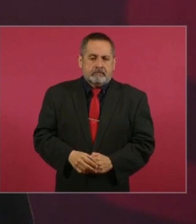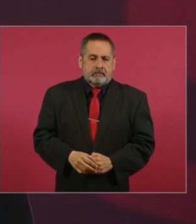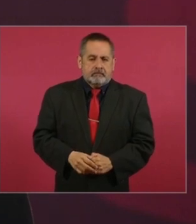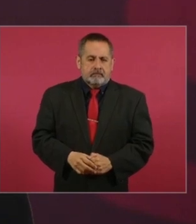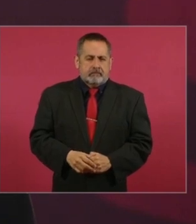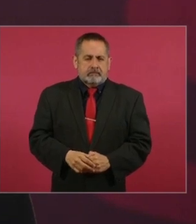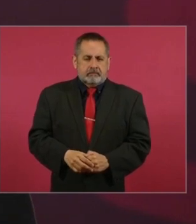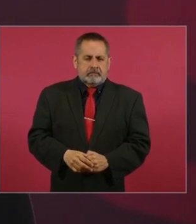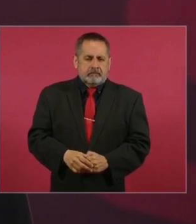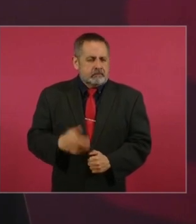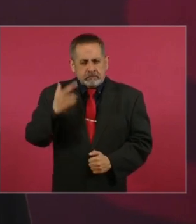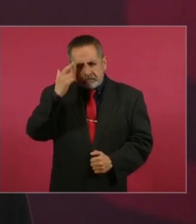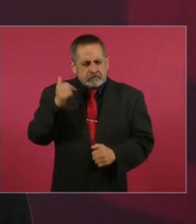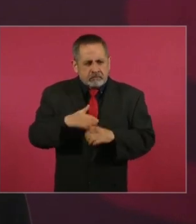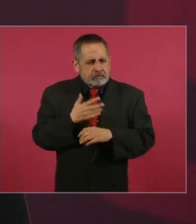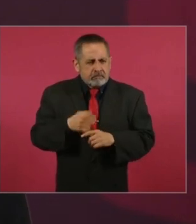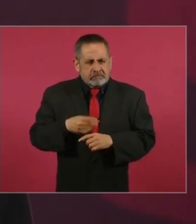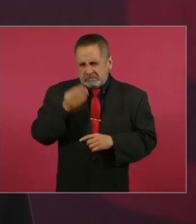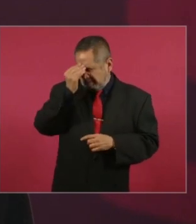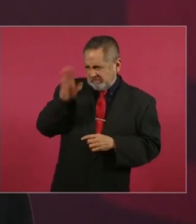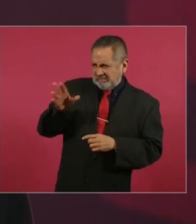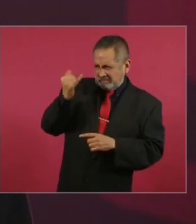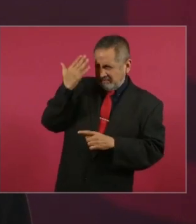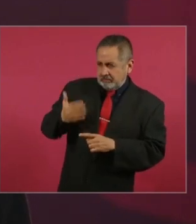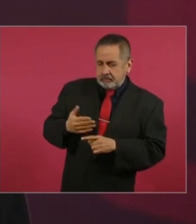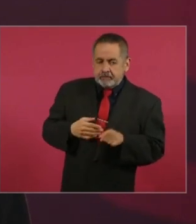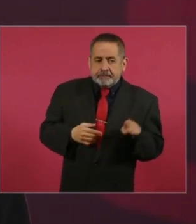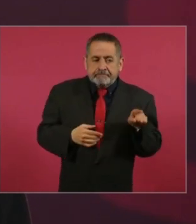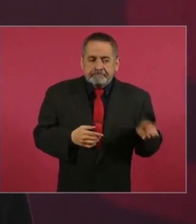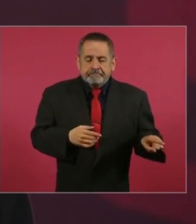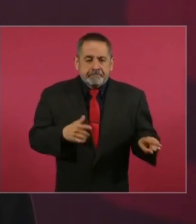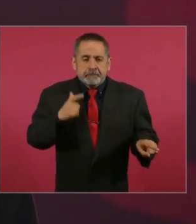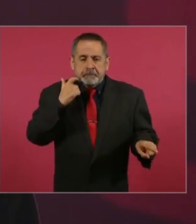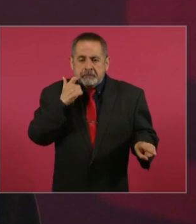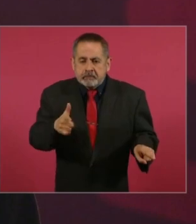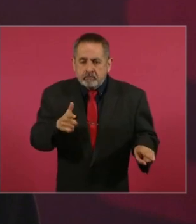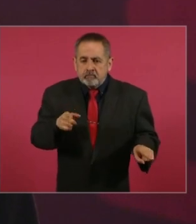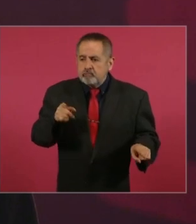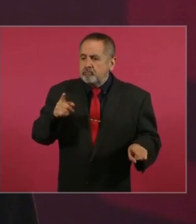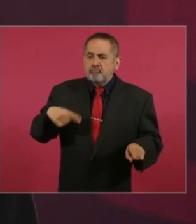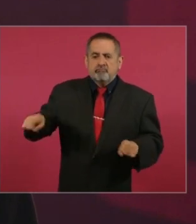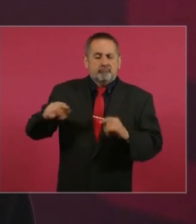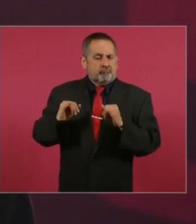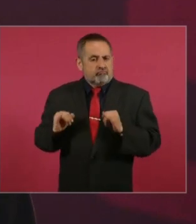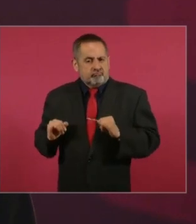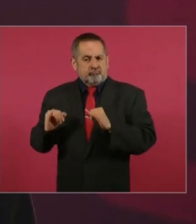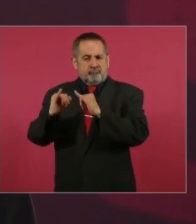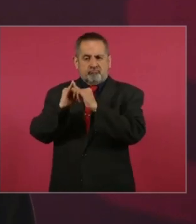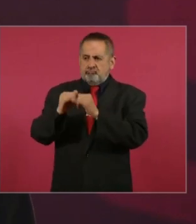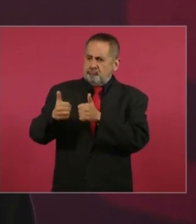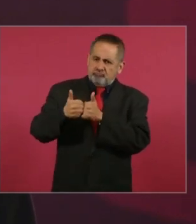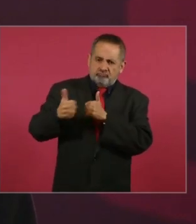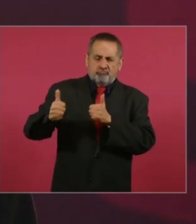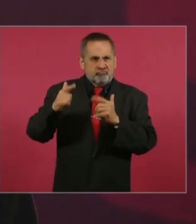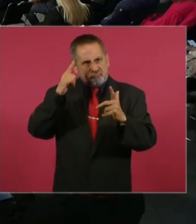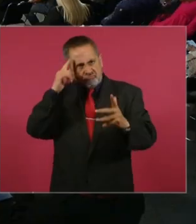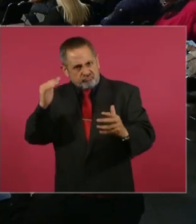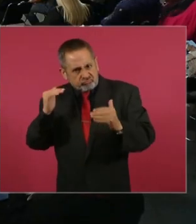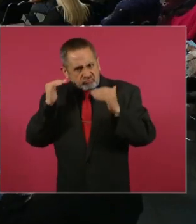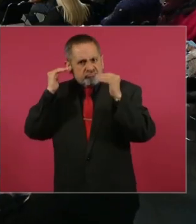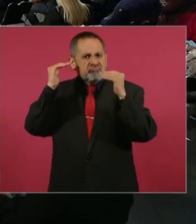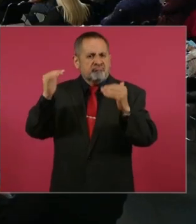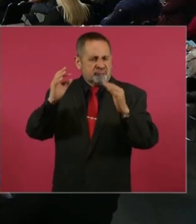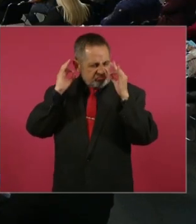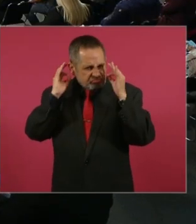¿Por qué razón? Porque no quieren que haya una institución independiente, soberana,